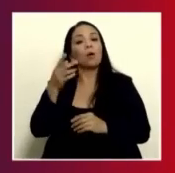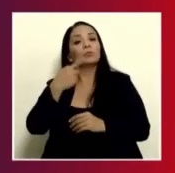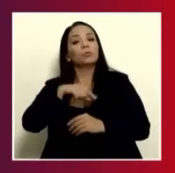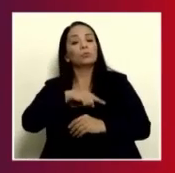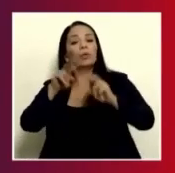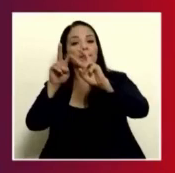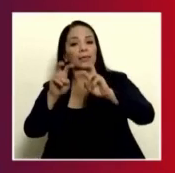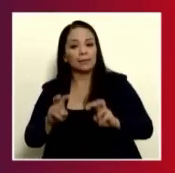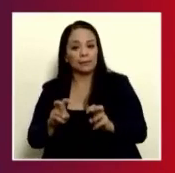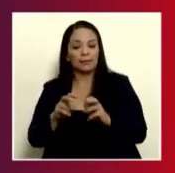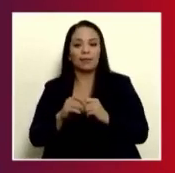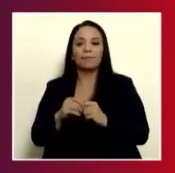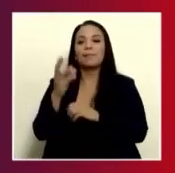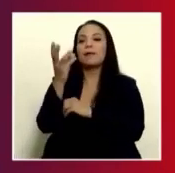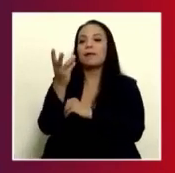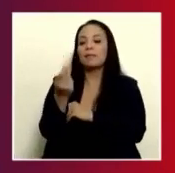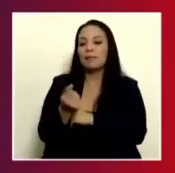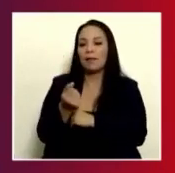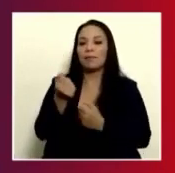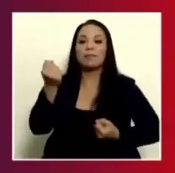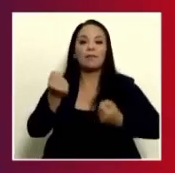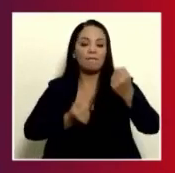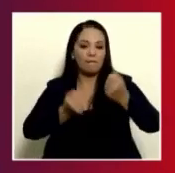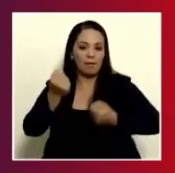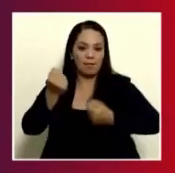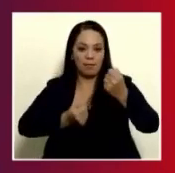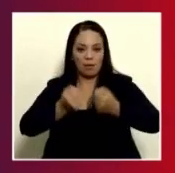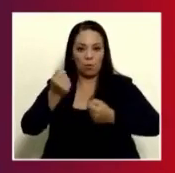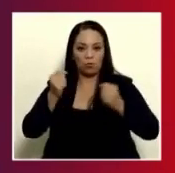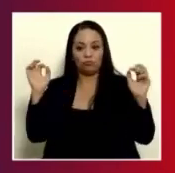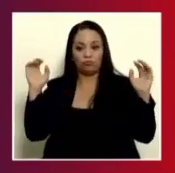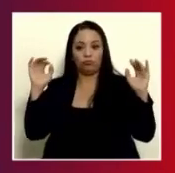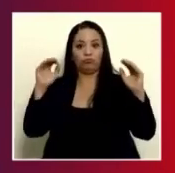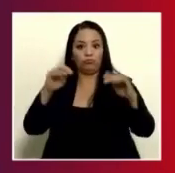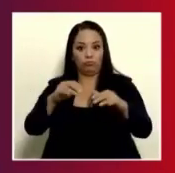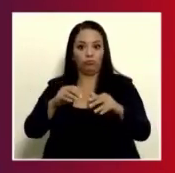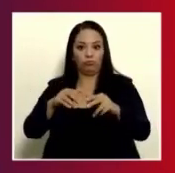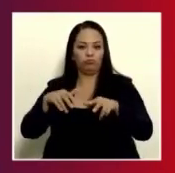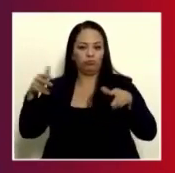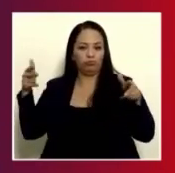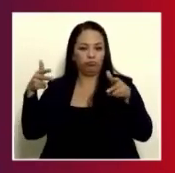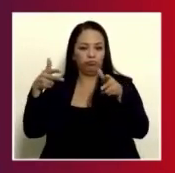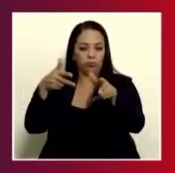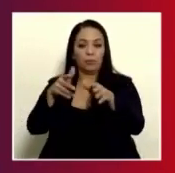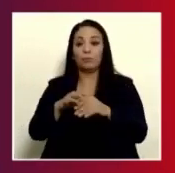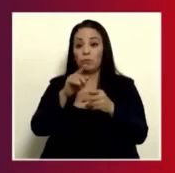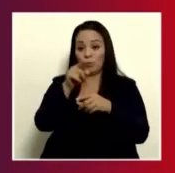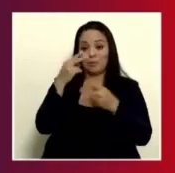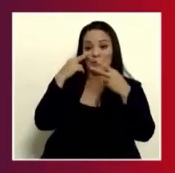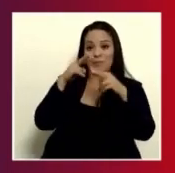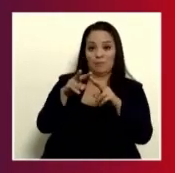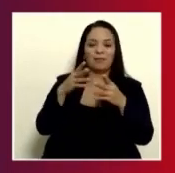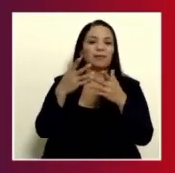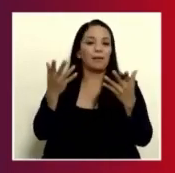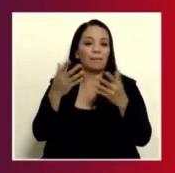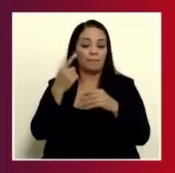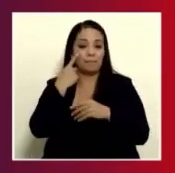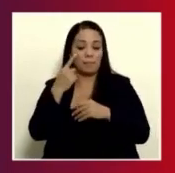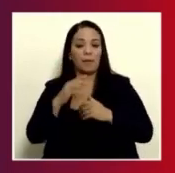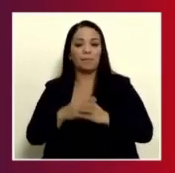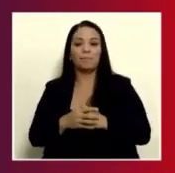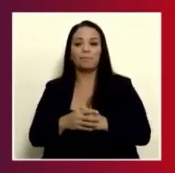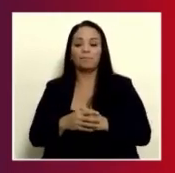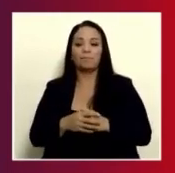la cantidad de vehículos que se pueden esperar, si usted lo ve desde el punto de vista de los Estados Unidos, de la